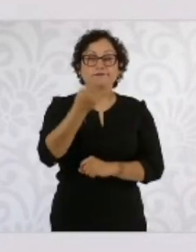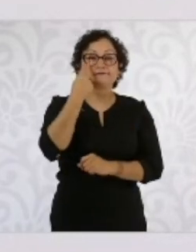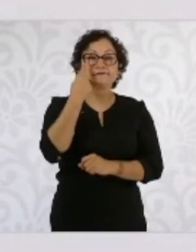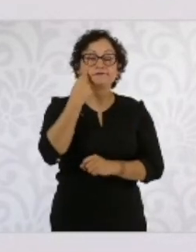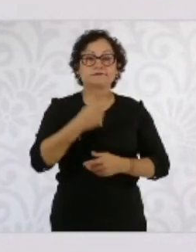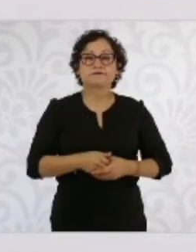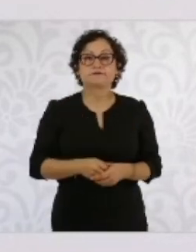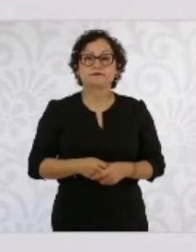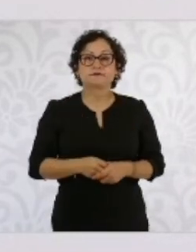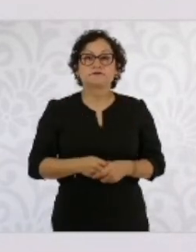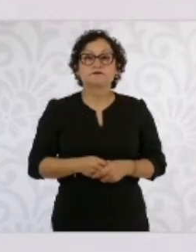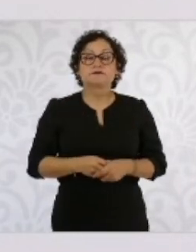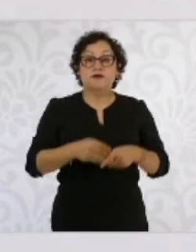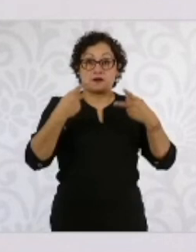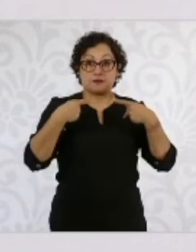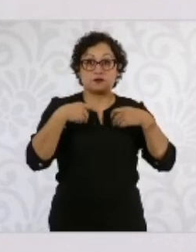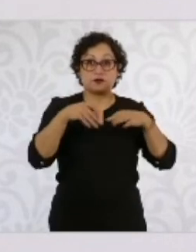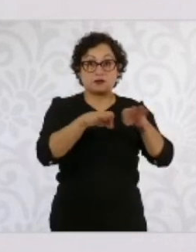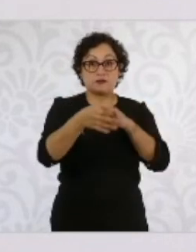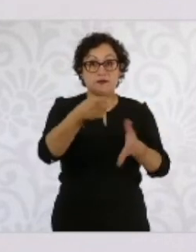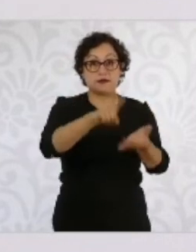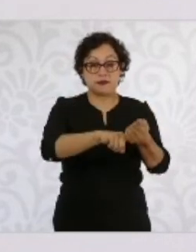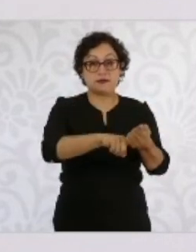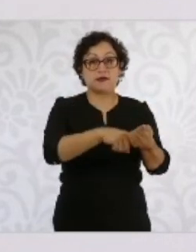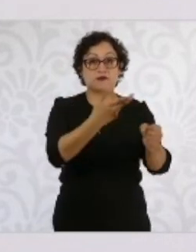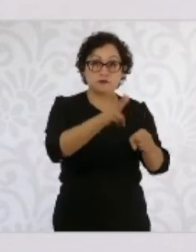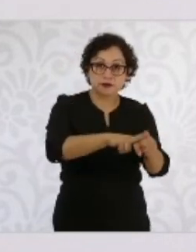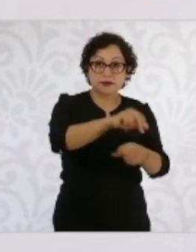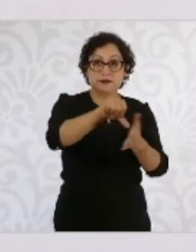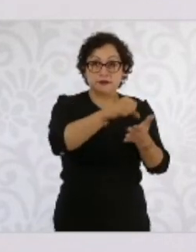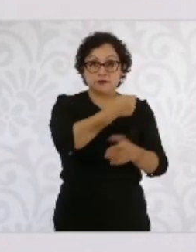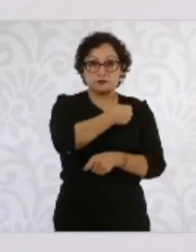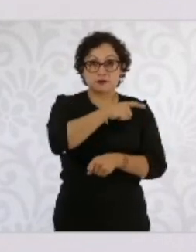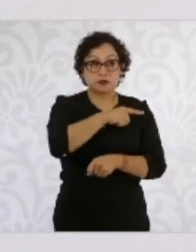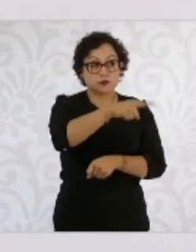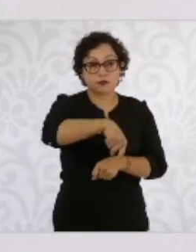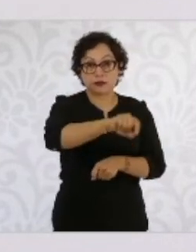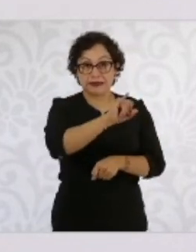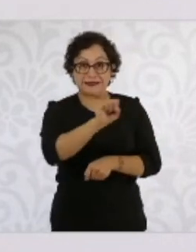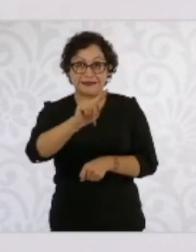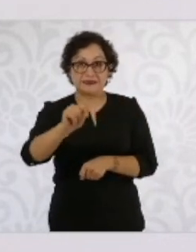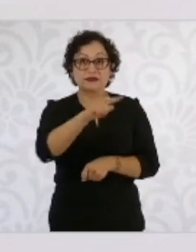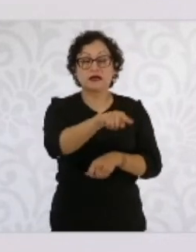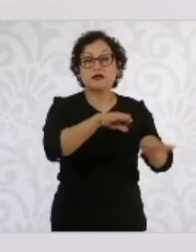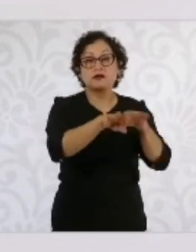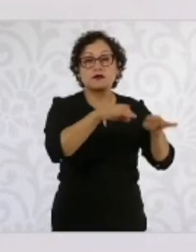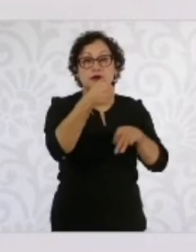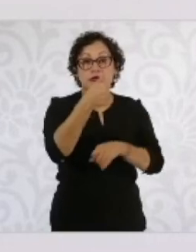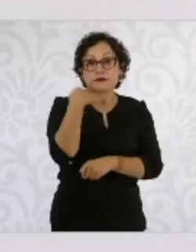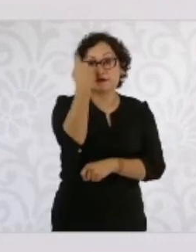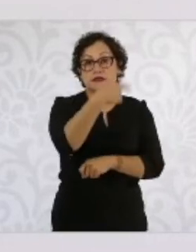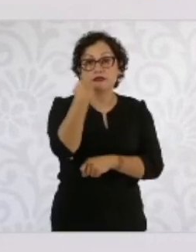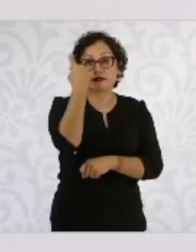Las y los trabajadores de la salud del Issste trabajan normalmente seis horas y tienen